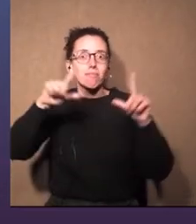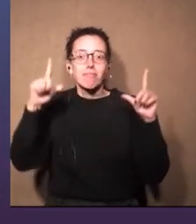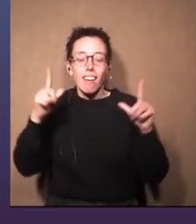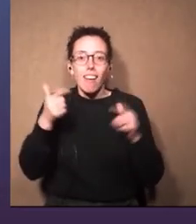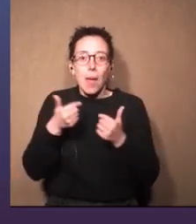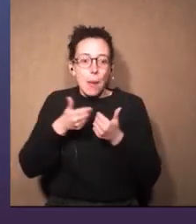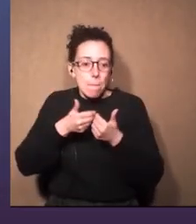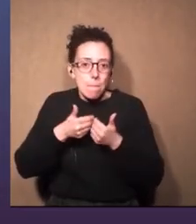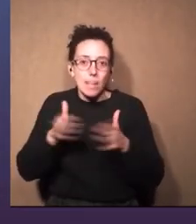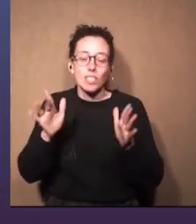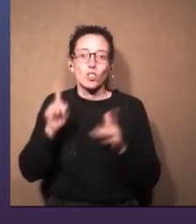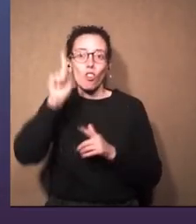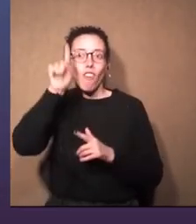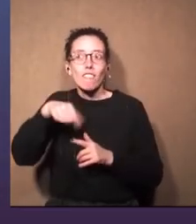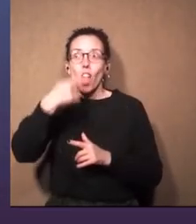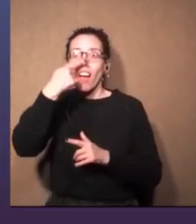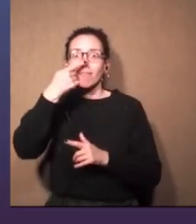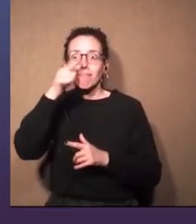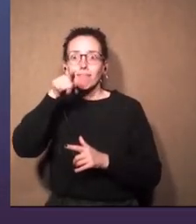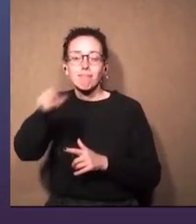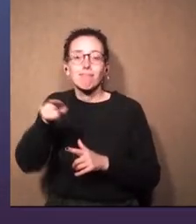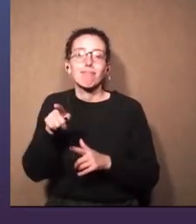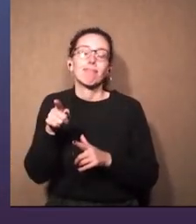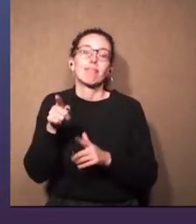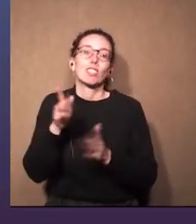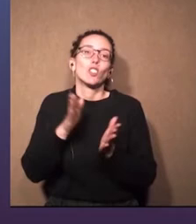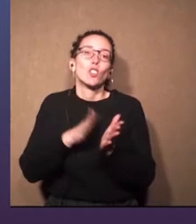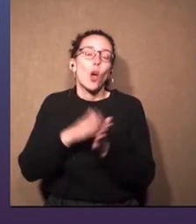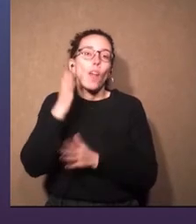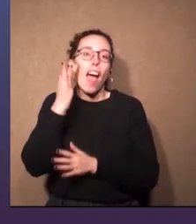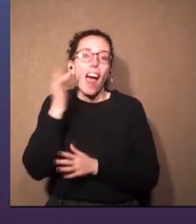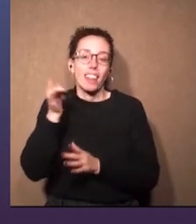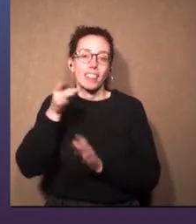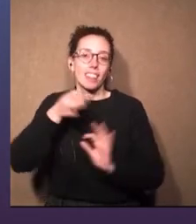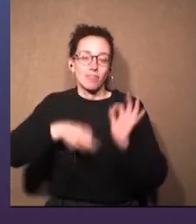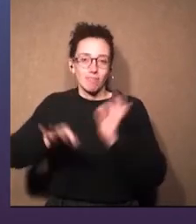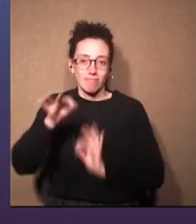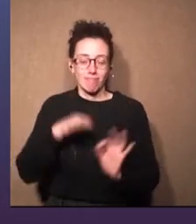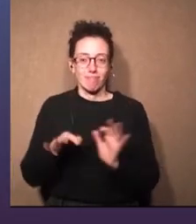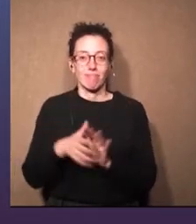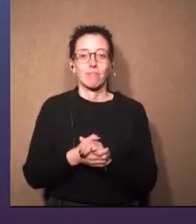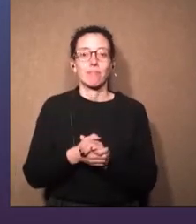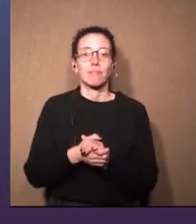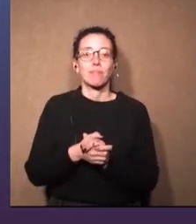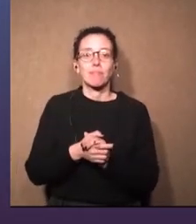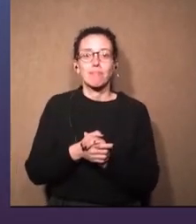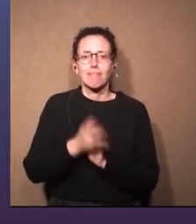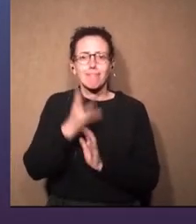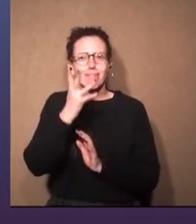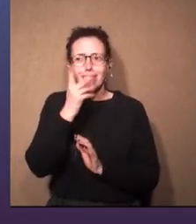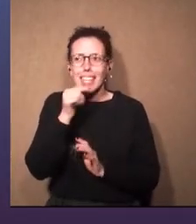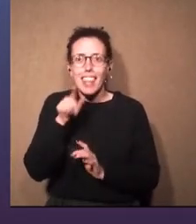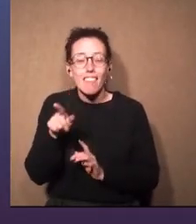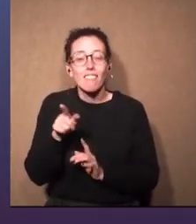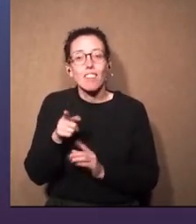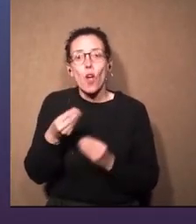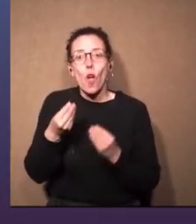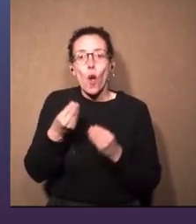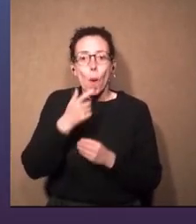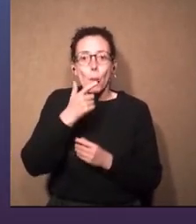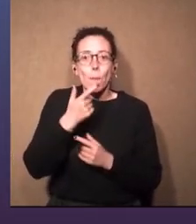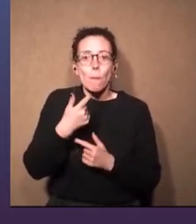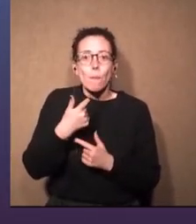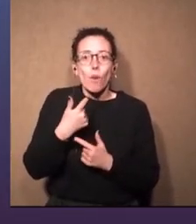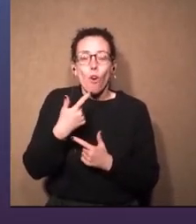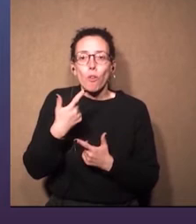despertó esta inclinación hacia las artes escénicas. Además, increíble lo que uno no